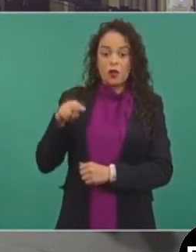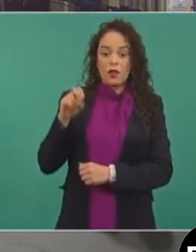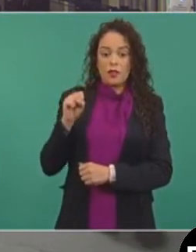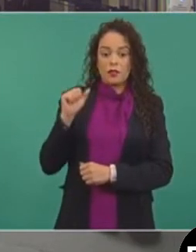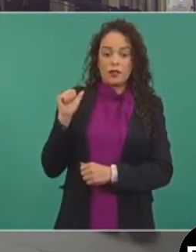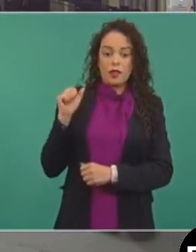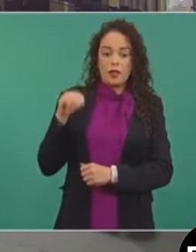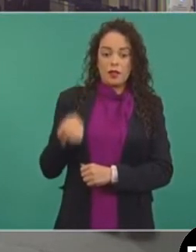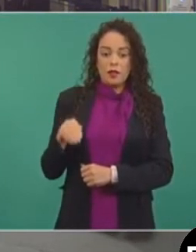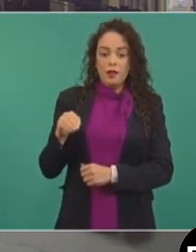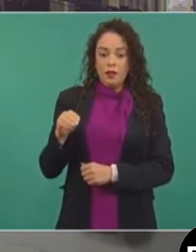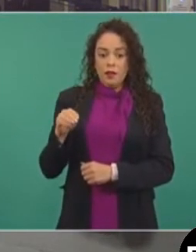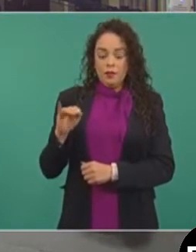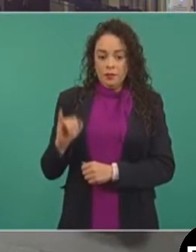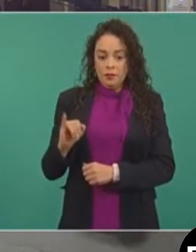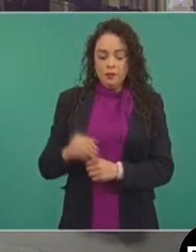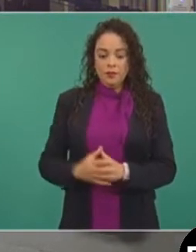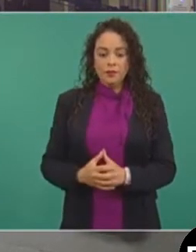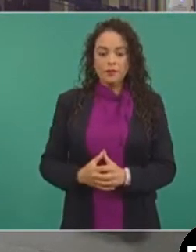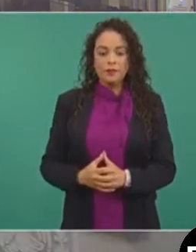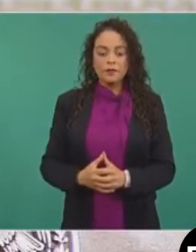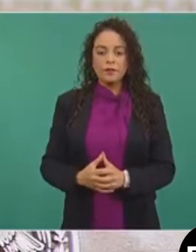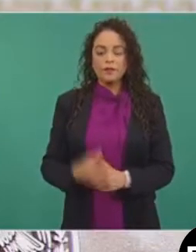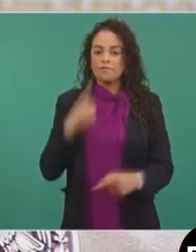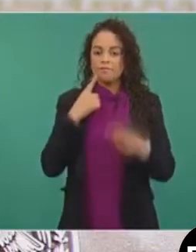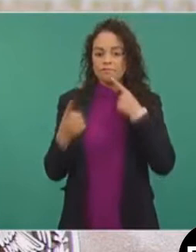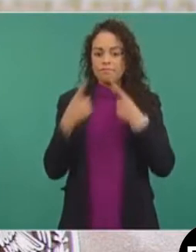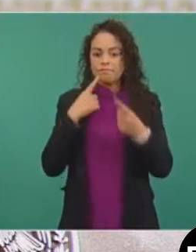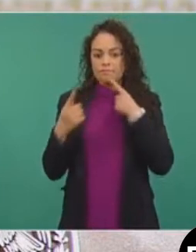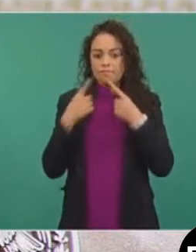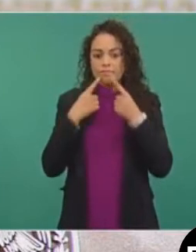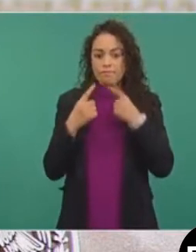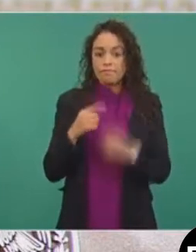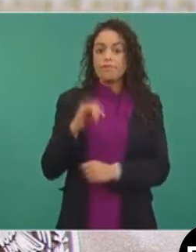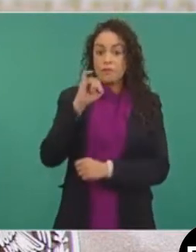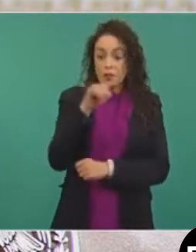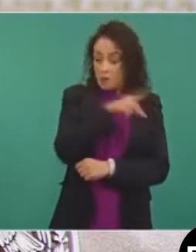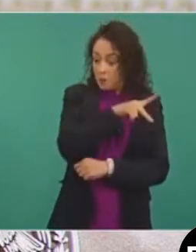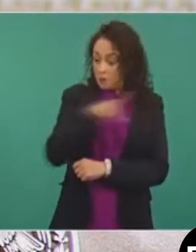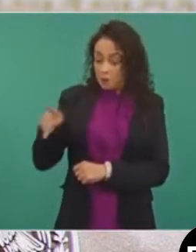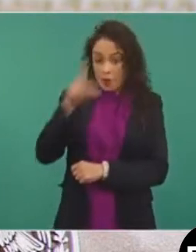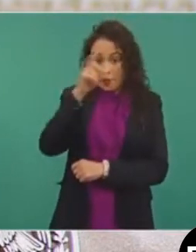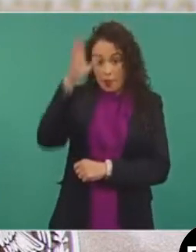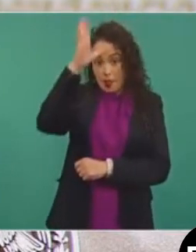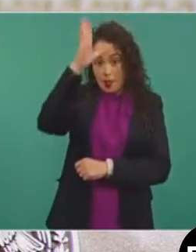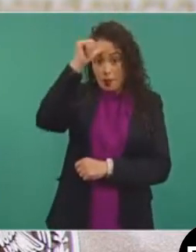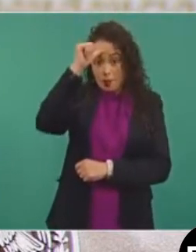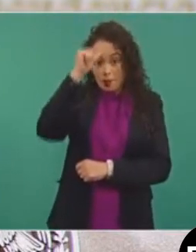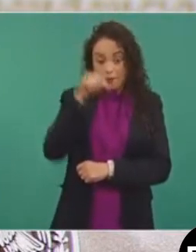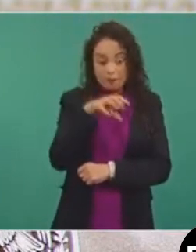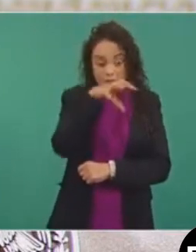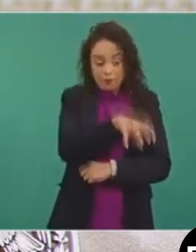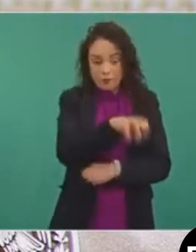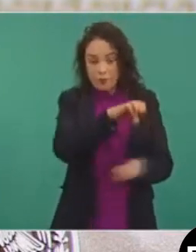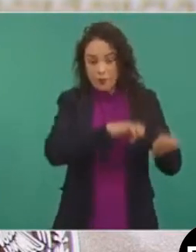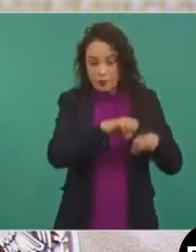Comisión Nacional de Salarios Mínimos, se llegó a un consenso, a un acuerdo por unanimidad del sector empresarial, el